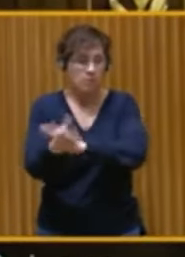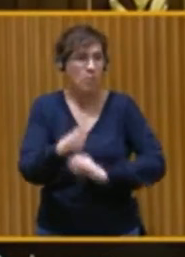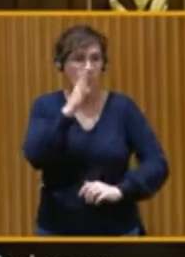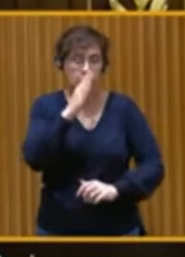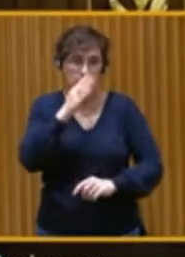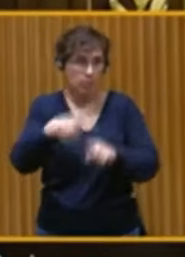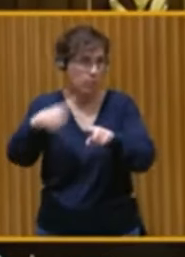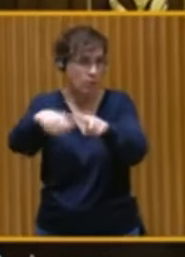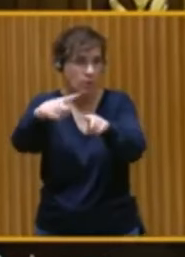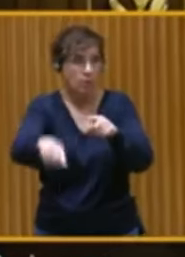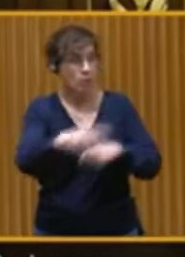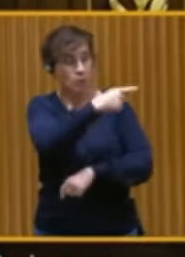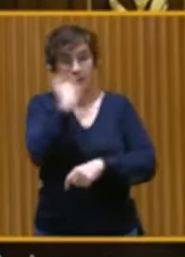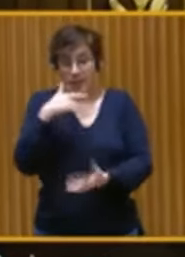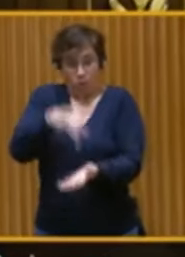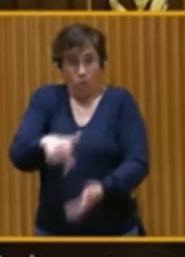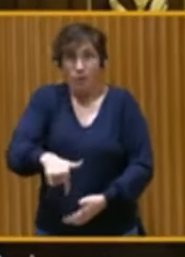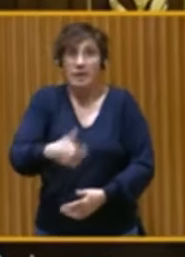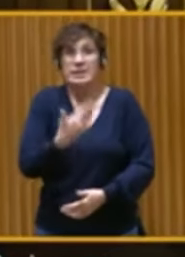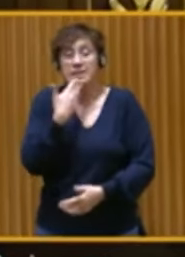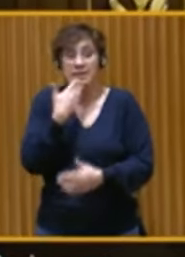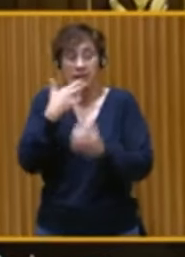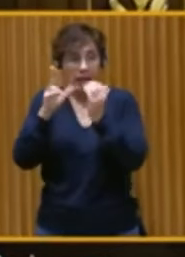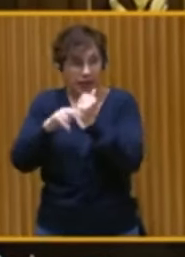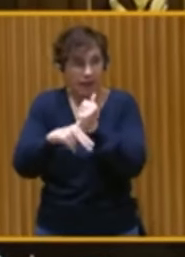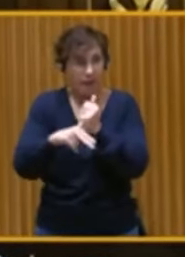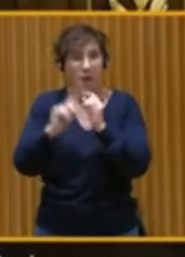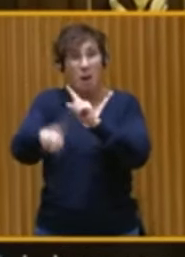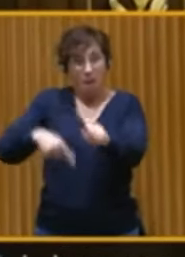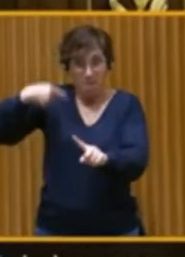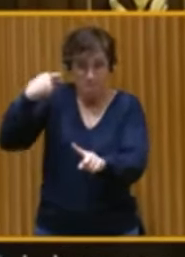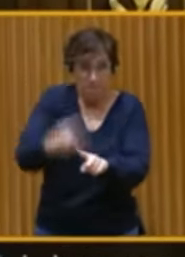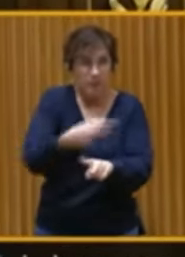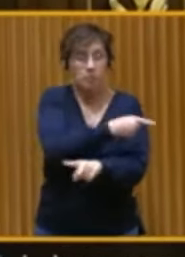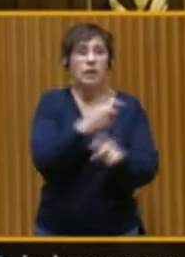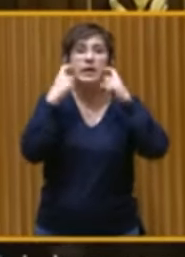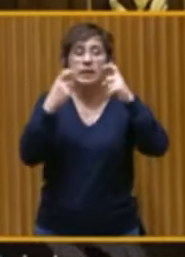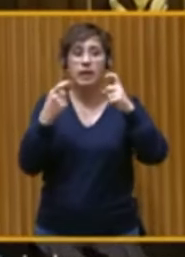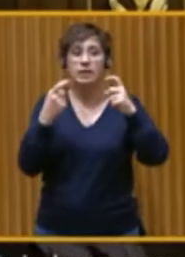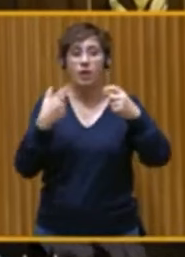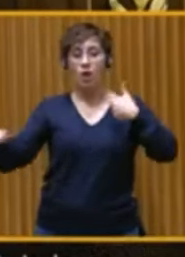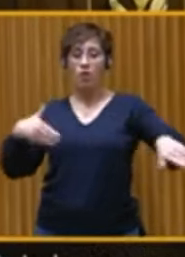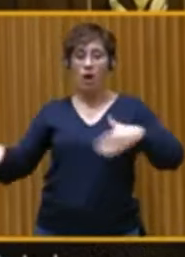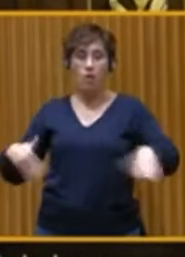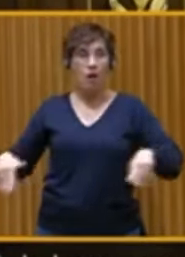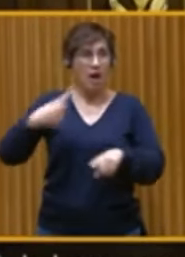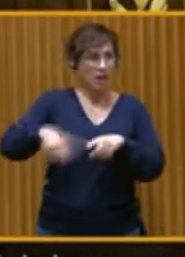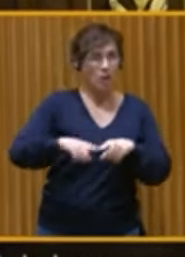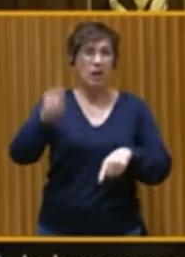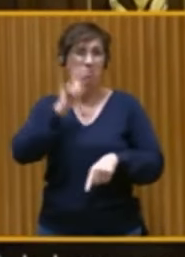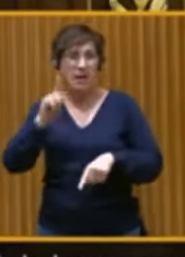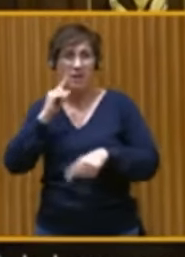y encima lo hace para cubrirse de toda la peste de mentiras y corrupción que le rodea. Viene a esta Cámara a hablar sobre las